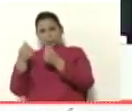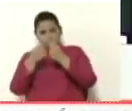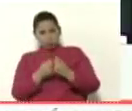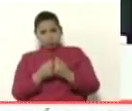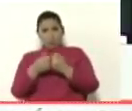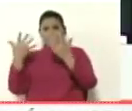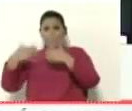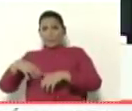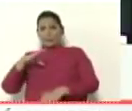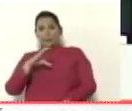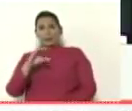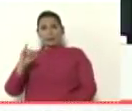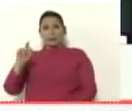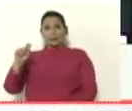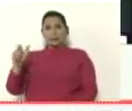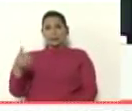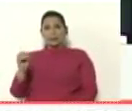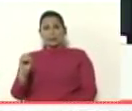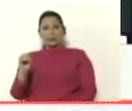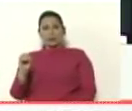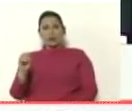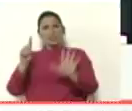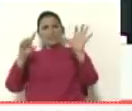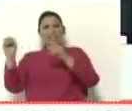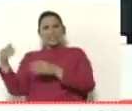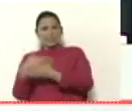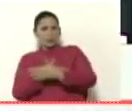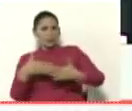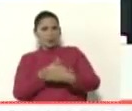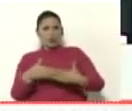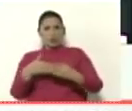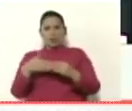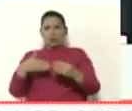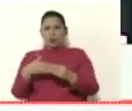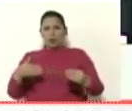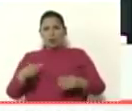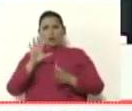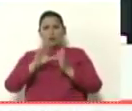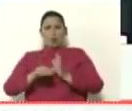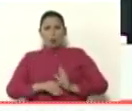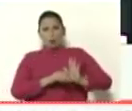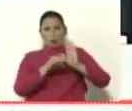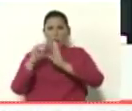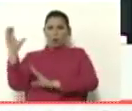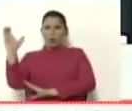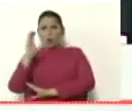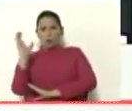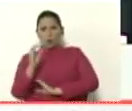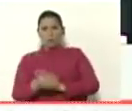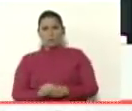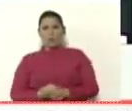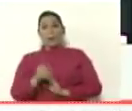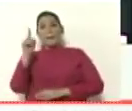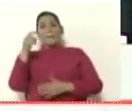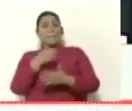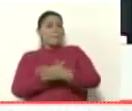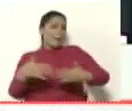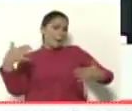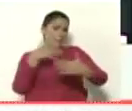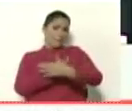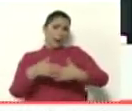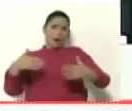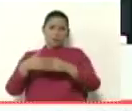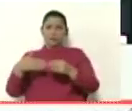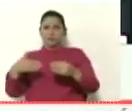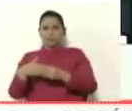600 millones de dólares que nos están robando con la empresa Monómeros en Colombia con los miles de millones de dólares que están